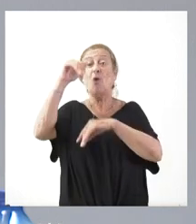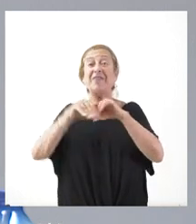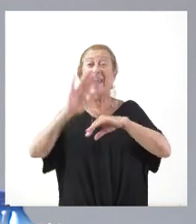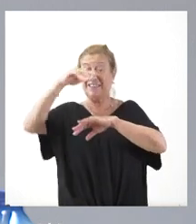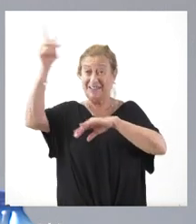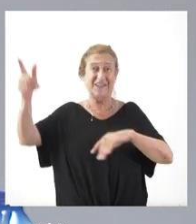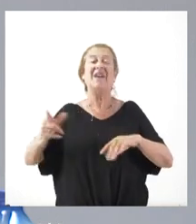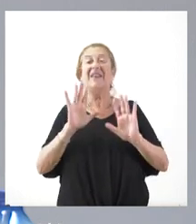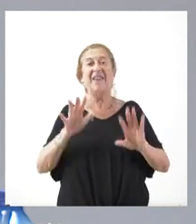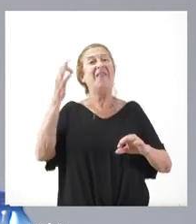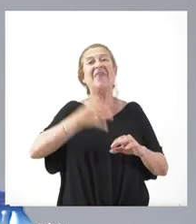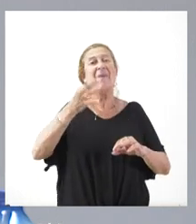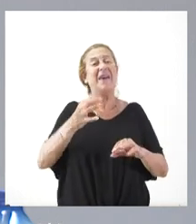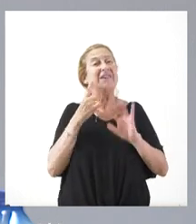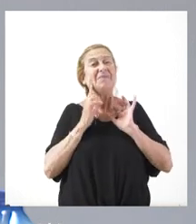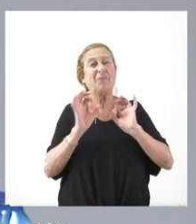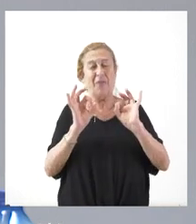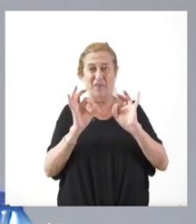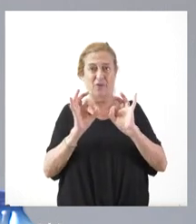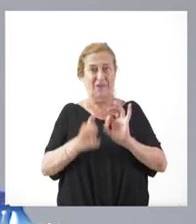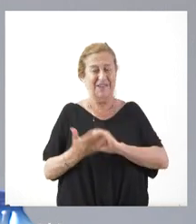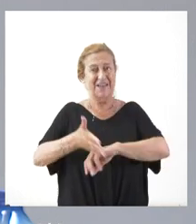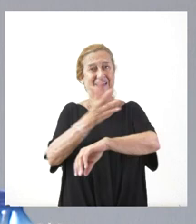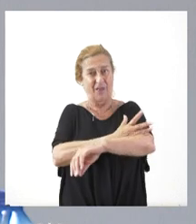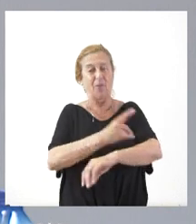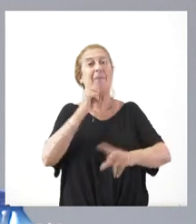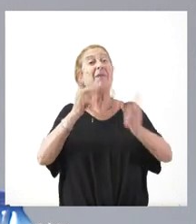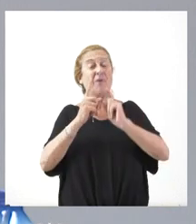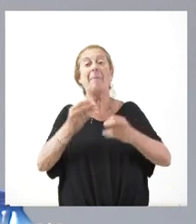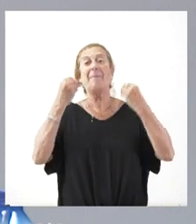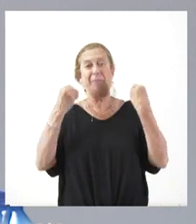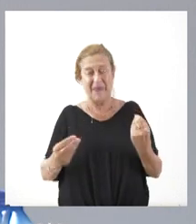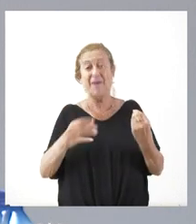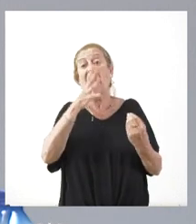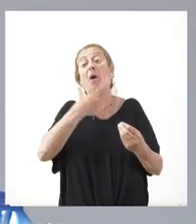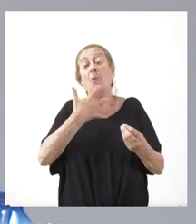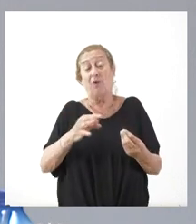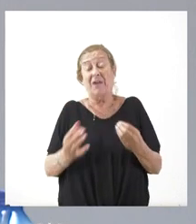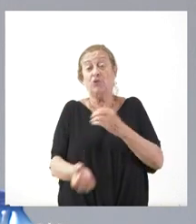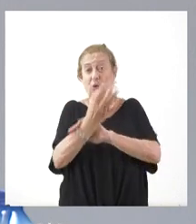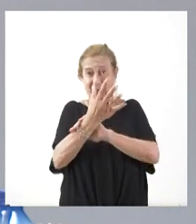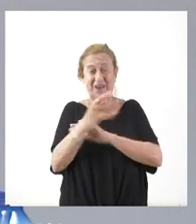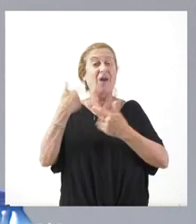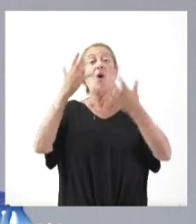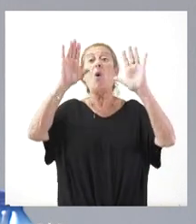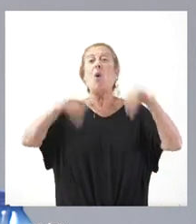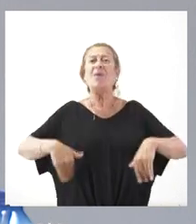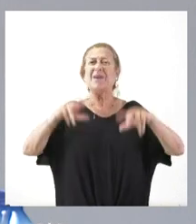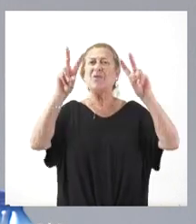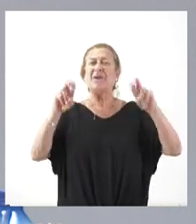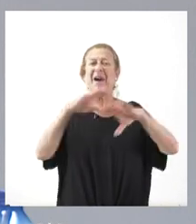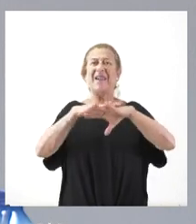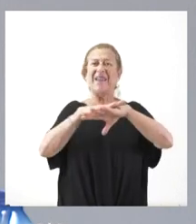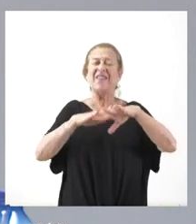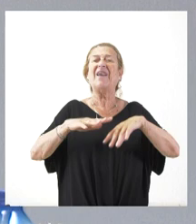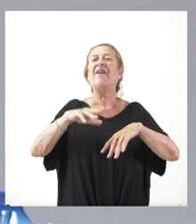por tanto, tenemos que estar especialmente prevenidos y precavidos ante lo que pudiera plantearse. La última de las cuestiones es en la red CILOG.